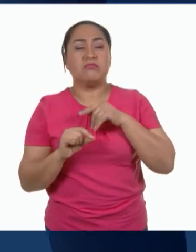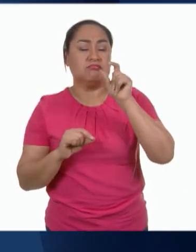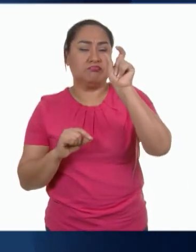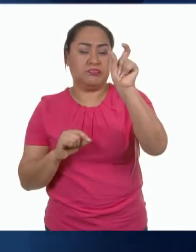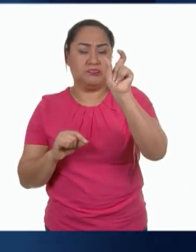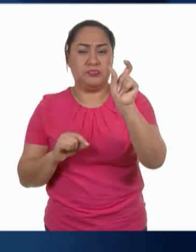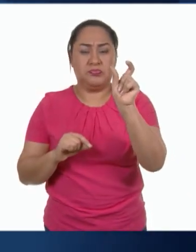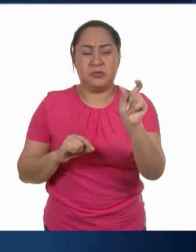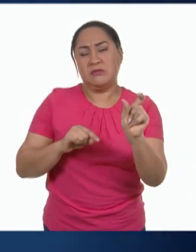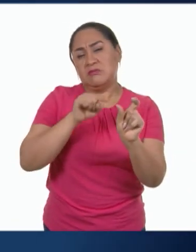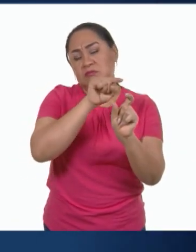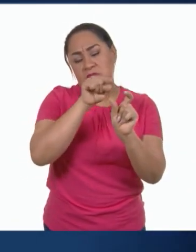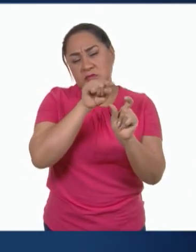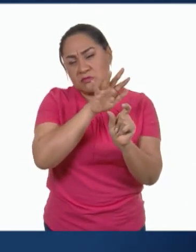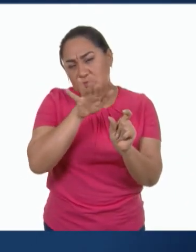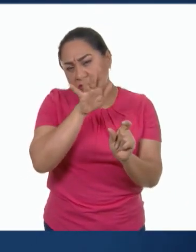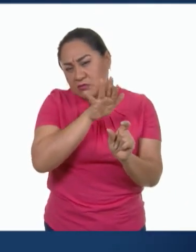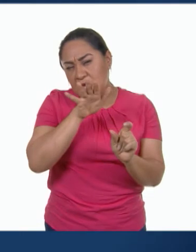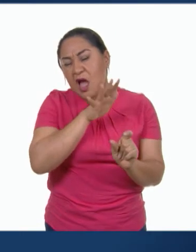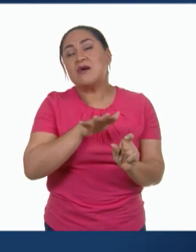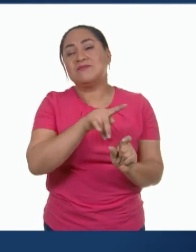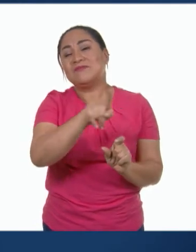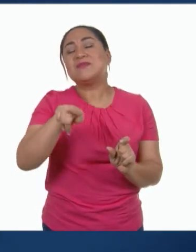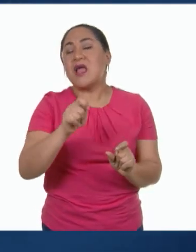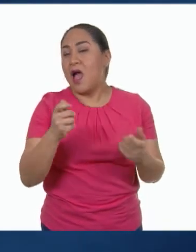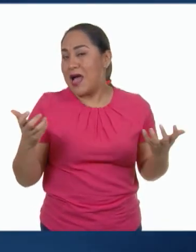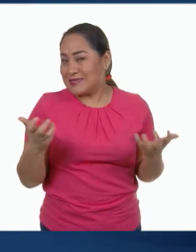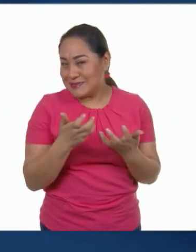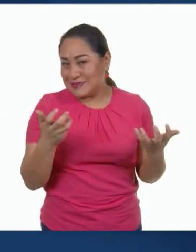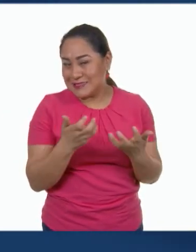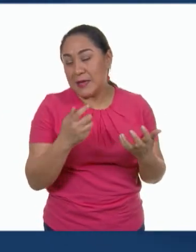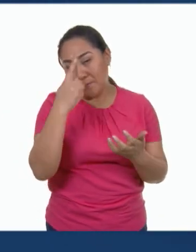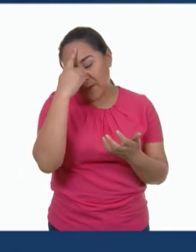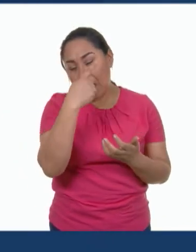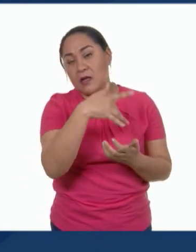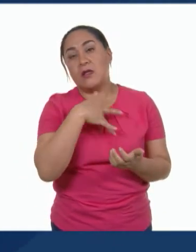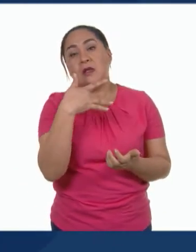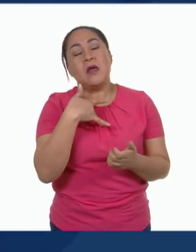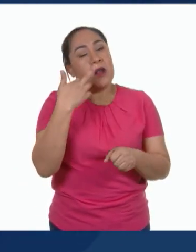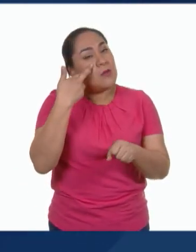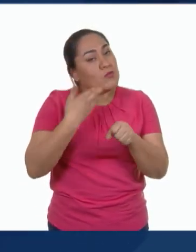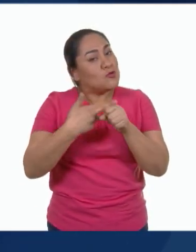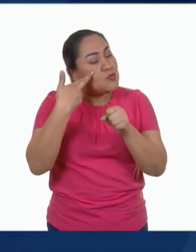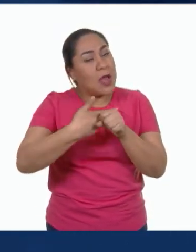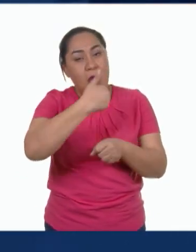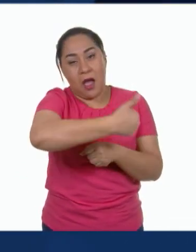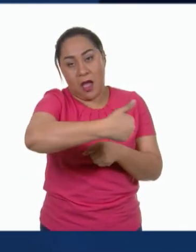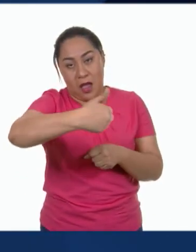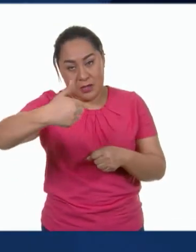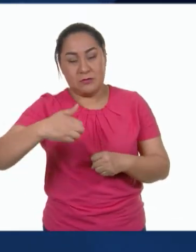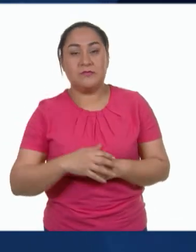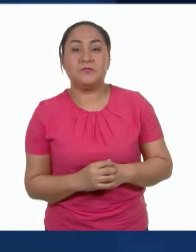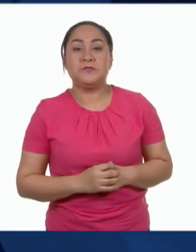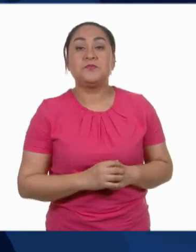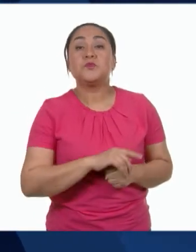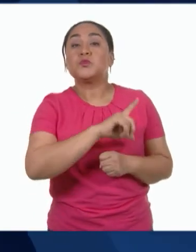escritas algunas de las acciones que podemos comenzar a practicar para el consumo sustentable. Las siguientes